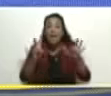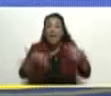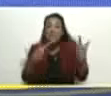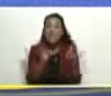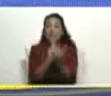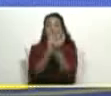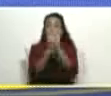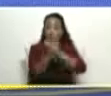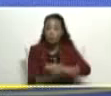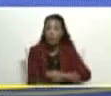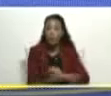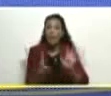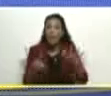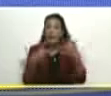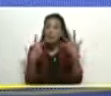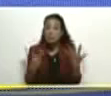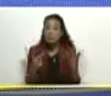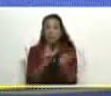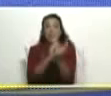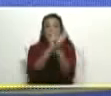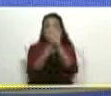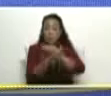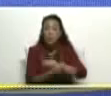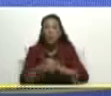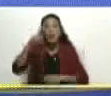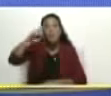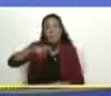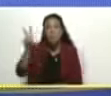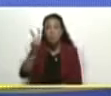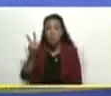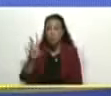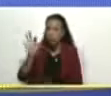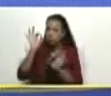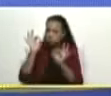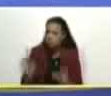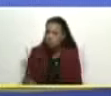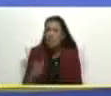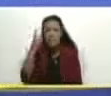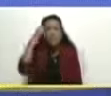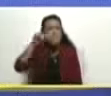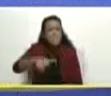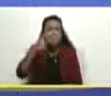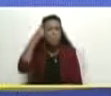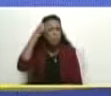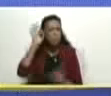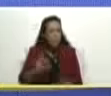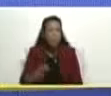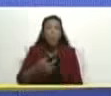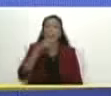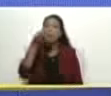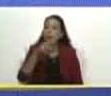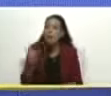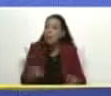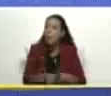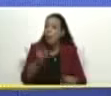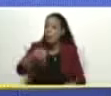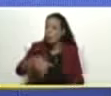transformaciones que Venezuela necesita. Exactamente. Una tarde como hoy,